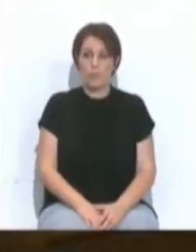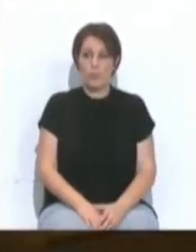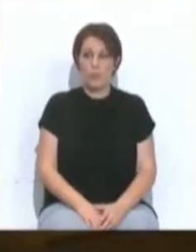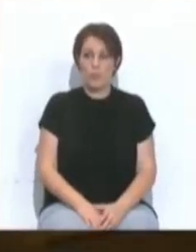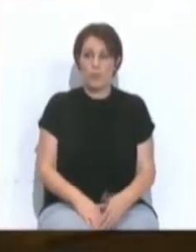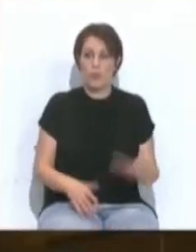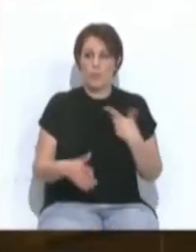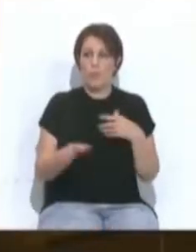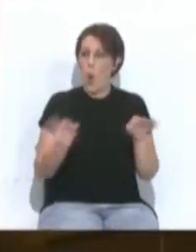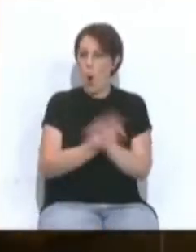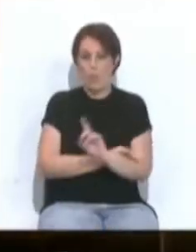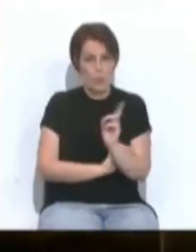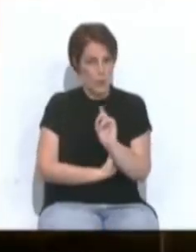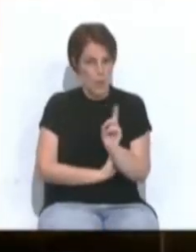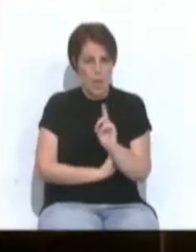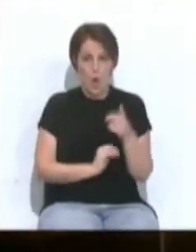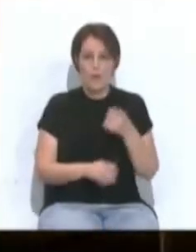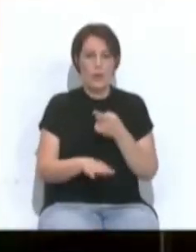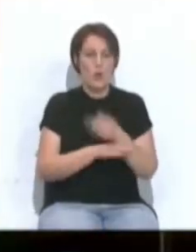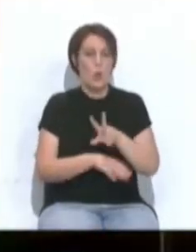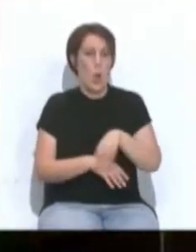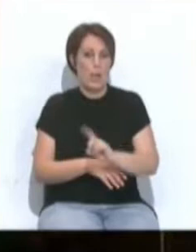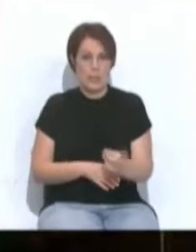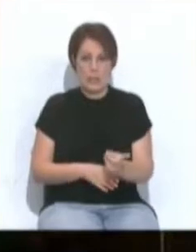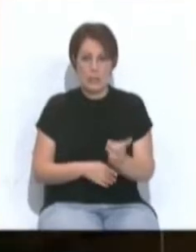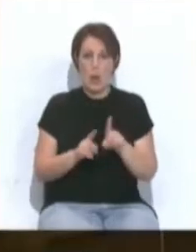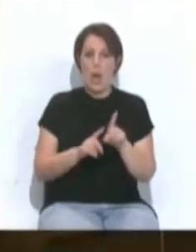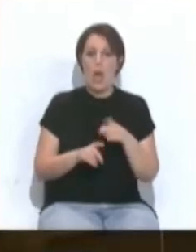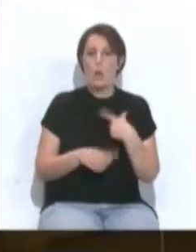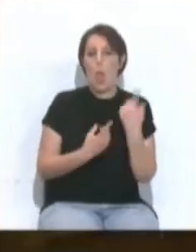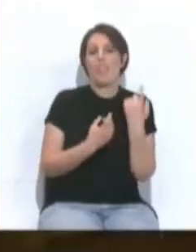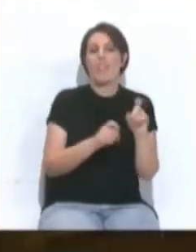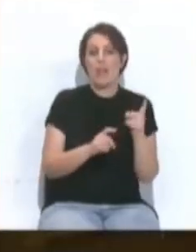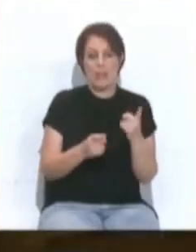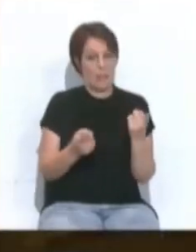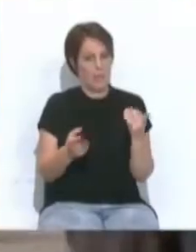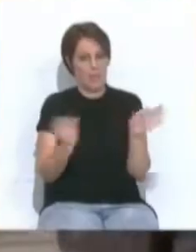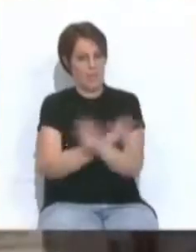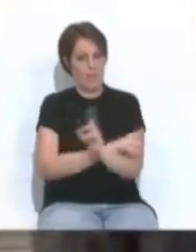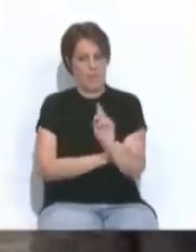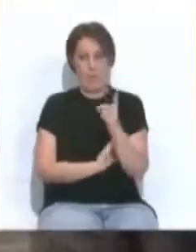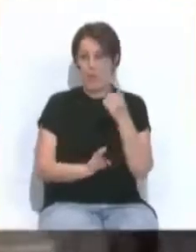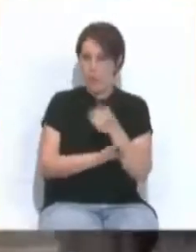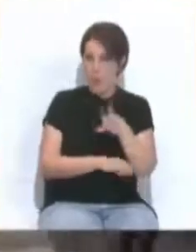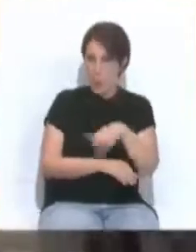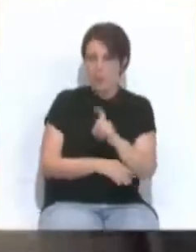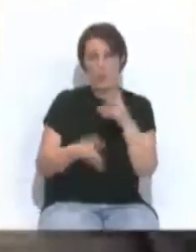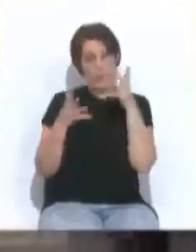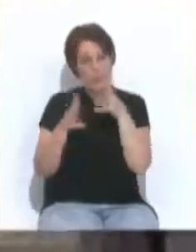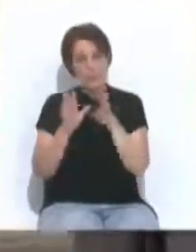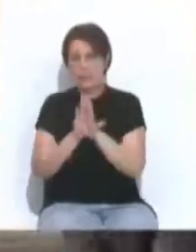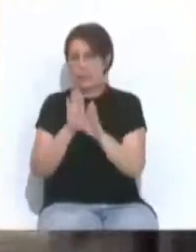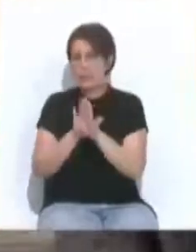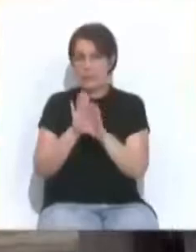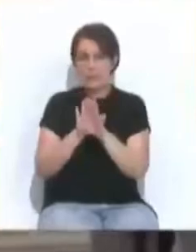No hay que confundir el que no sea obligatorio con el que no sea conveniente. Obligatorio no es, conveniente sigue